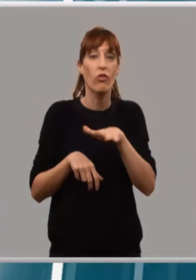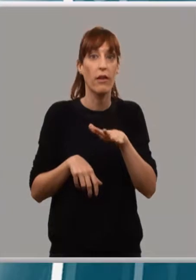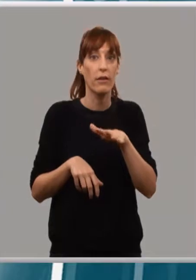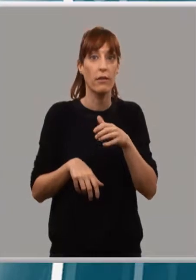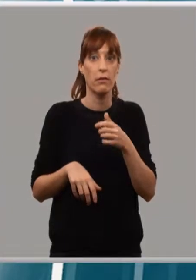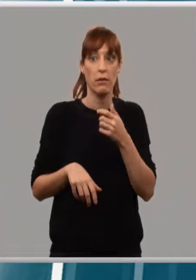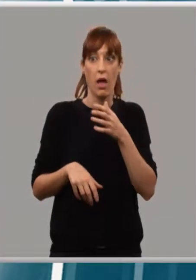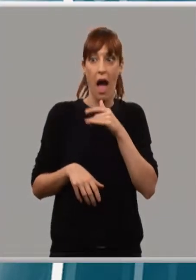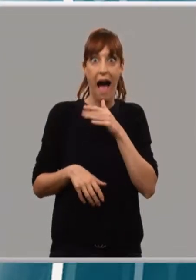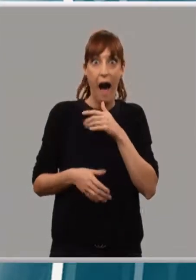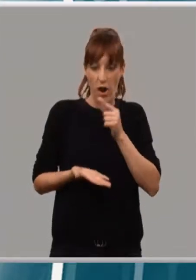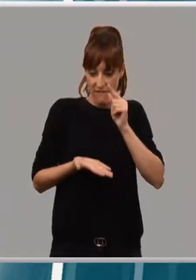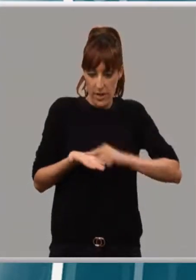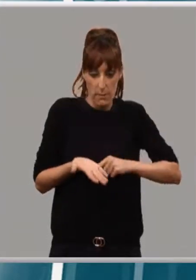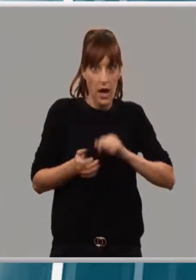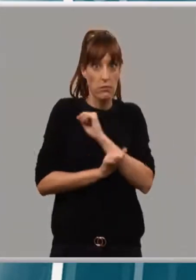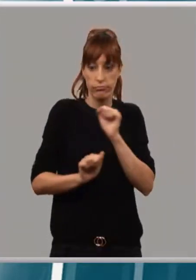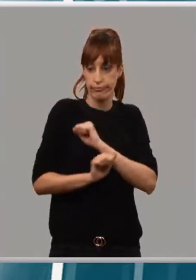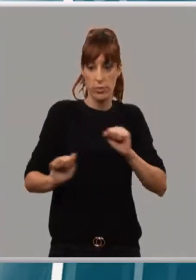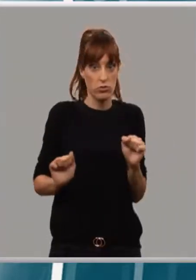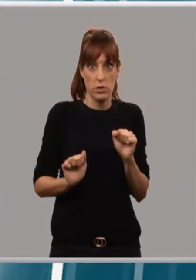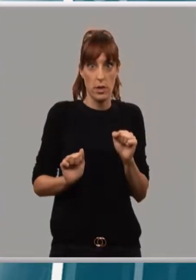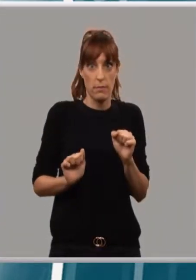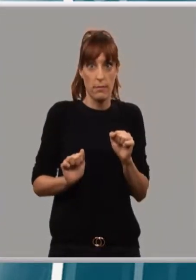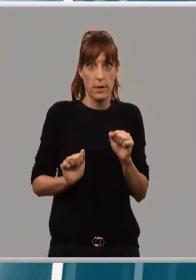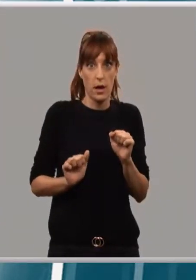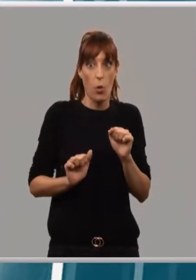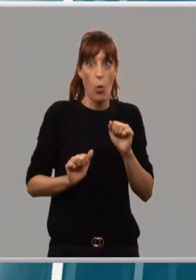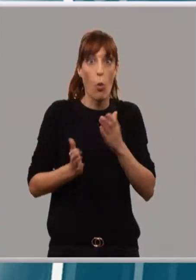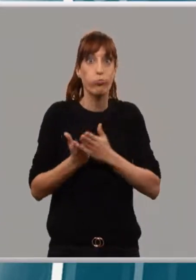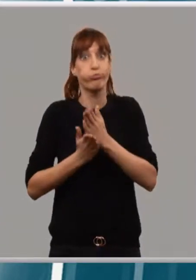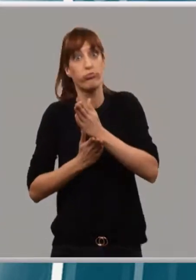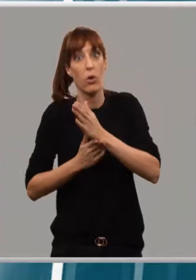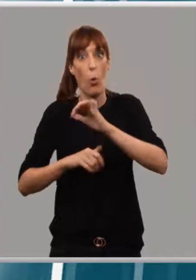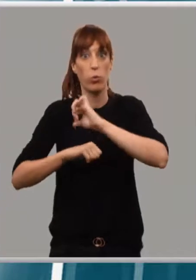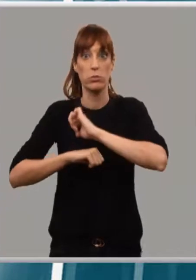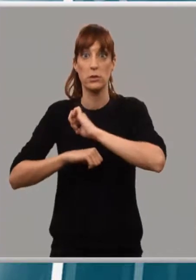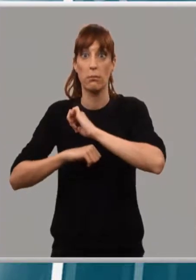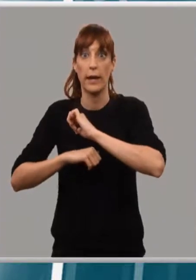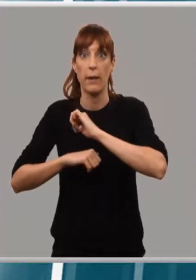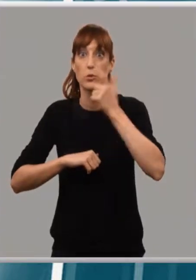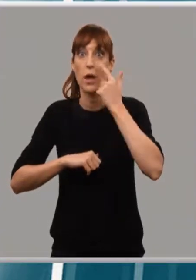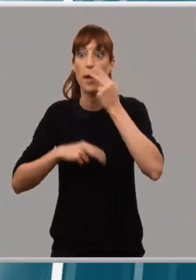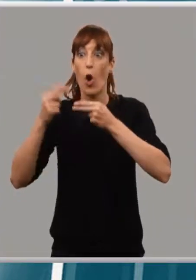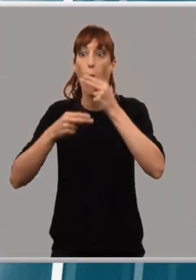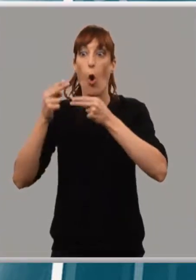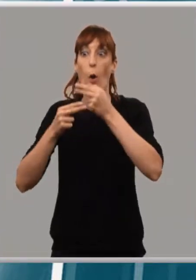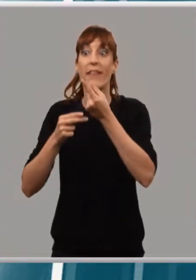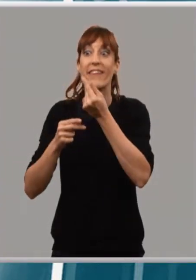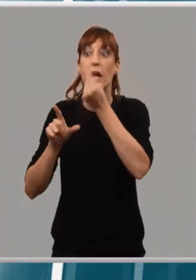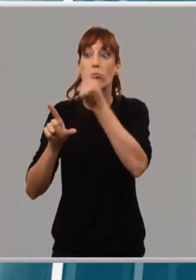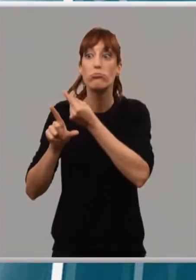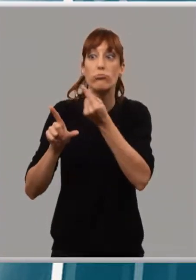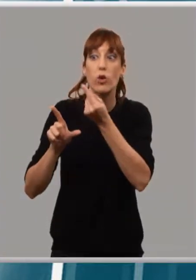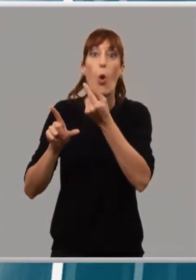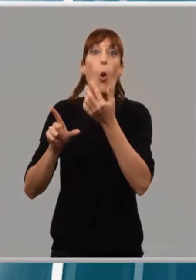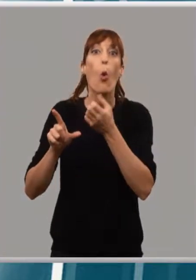esperar o bien a conocer el precio final de las obras o en su caso